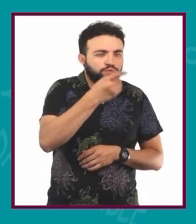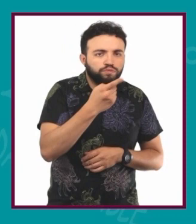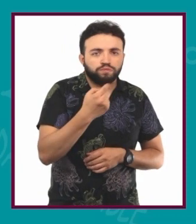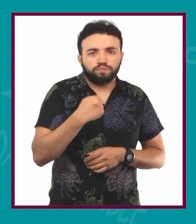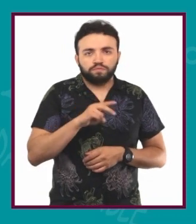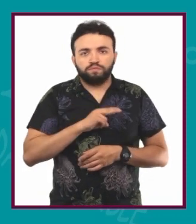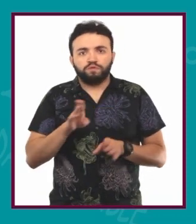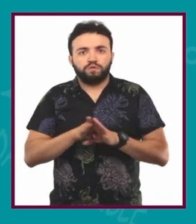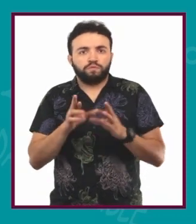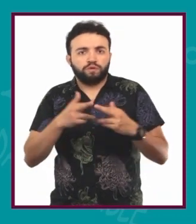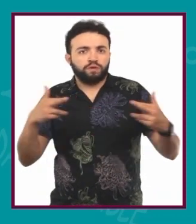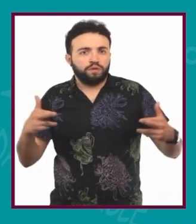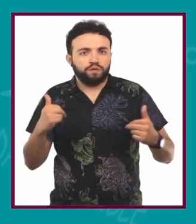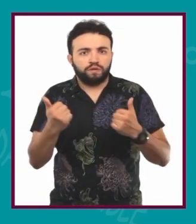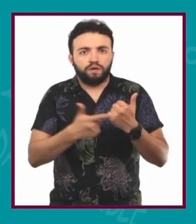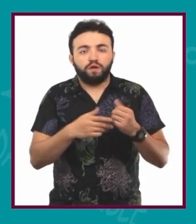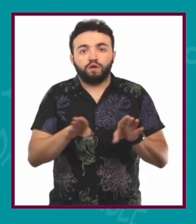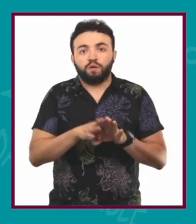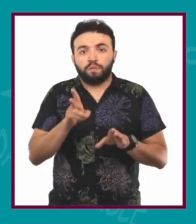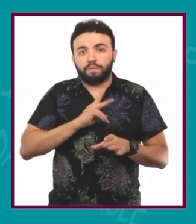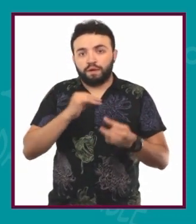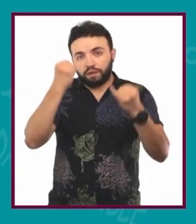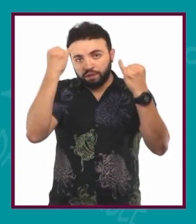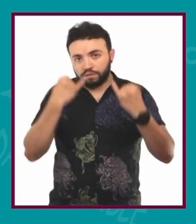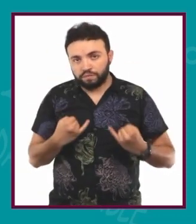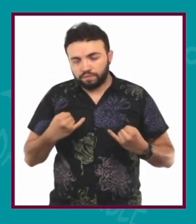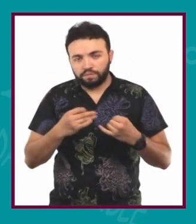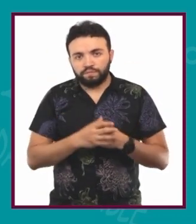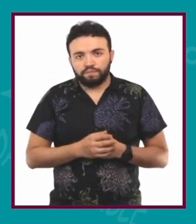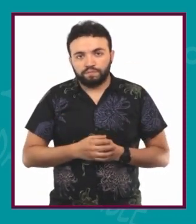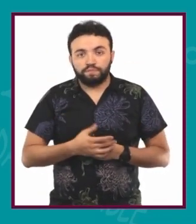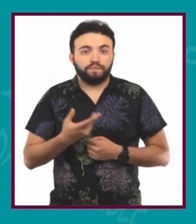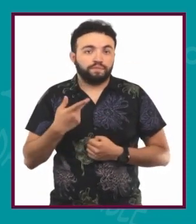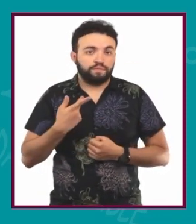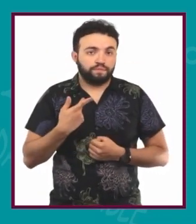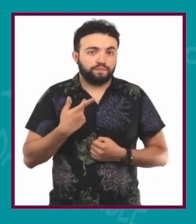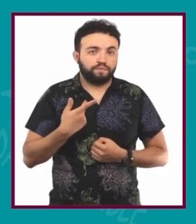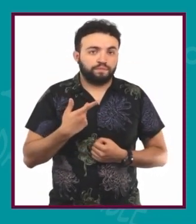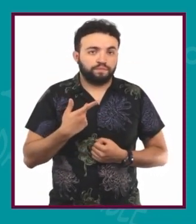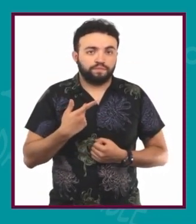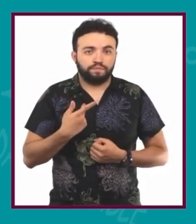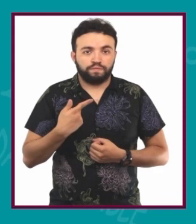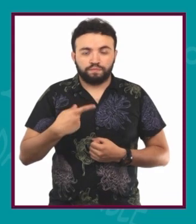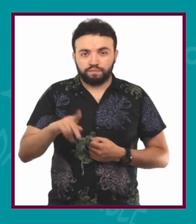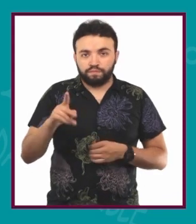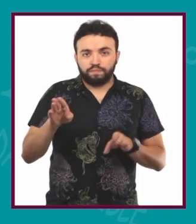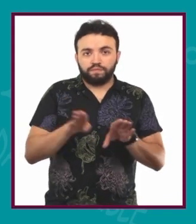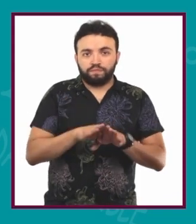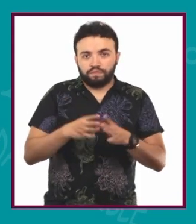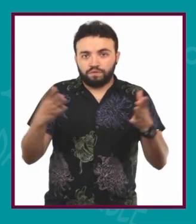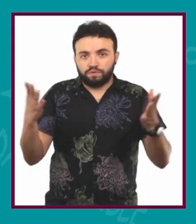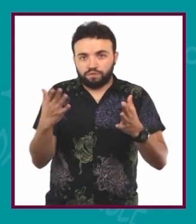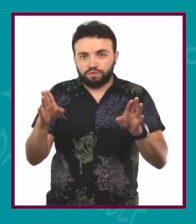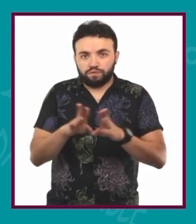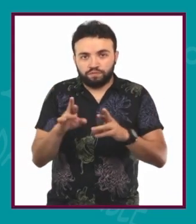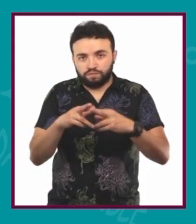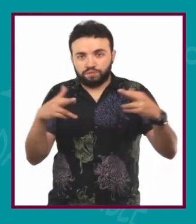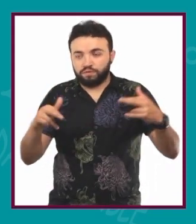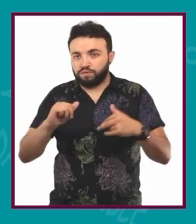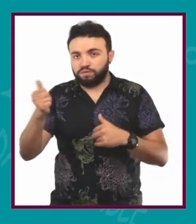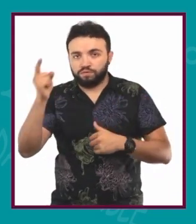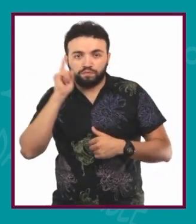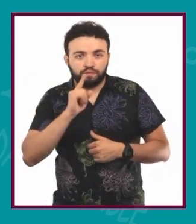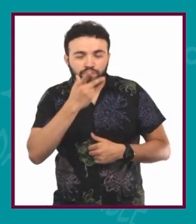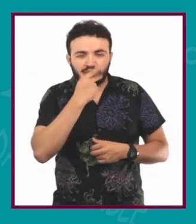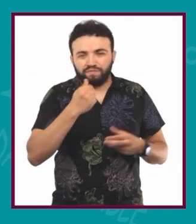los demás como un asunto individual. Sin embargo, dado que somos y nos hacemos en relación con otras